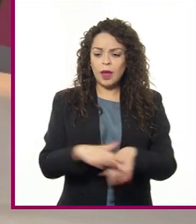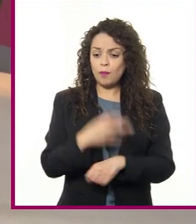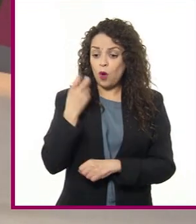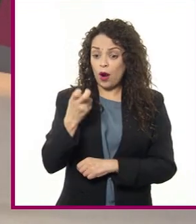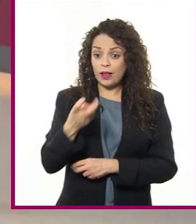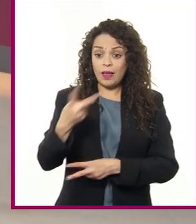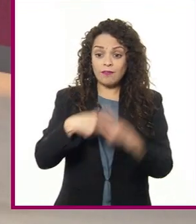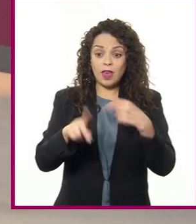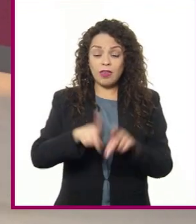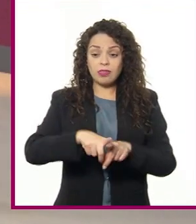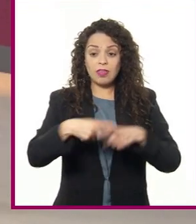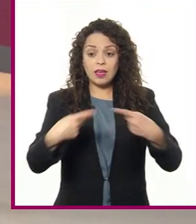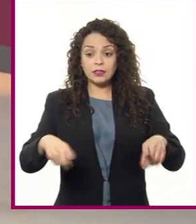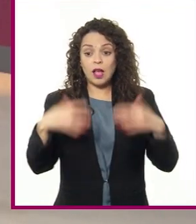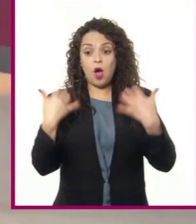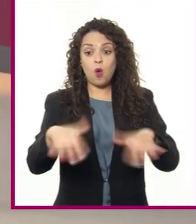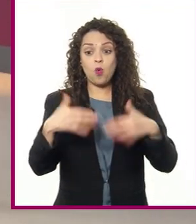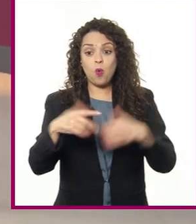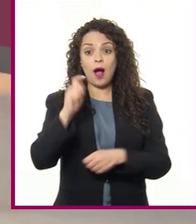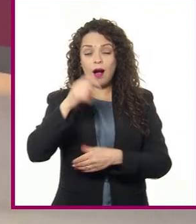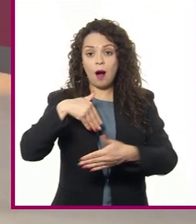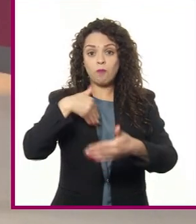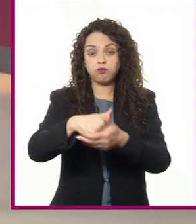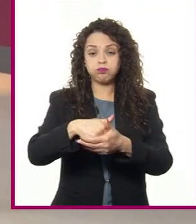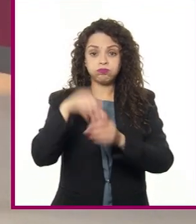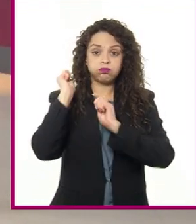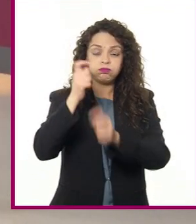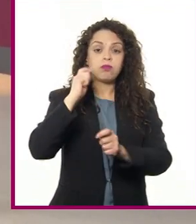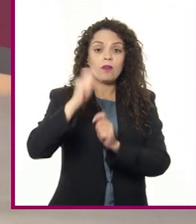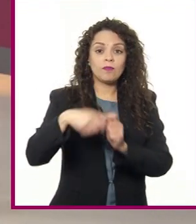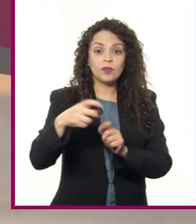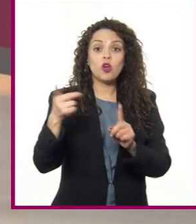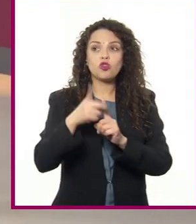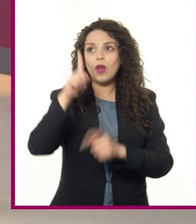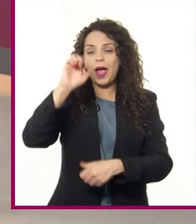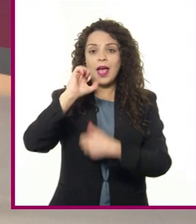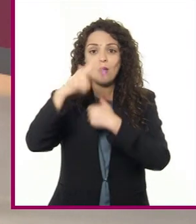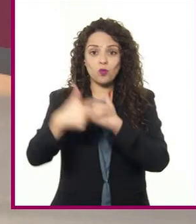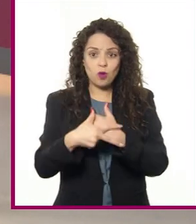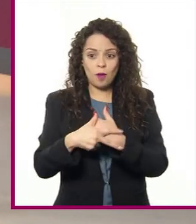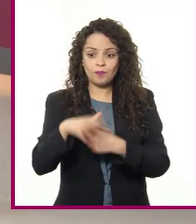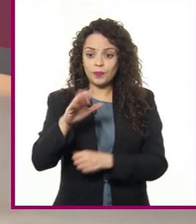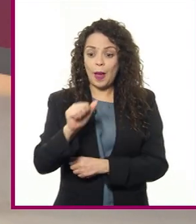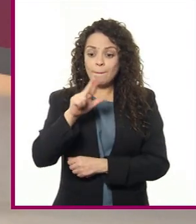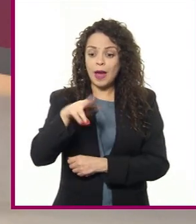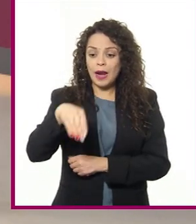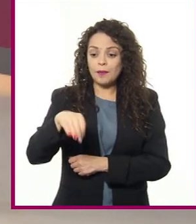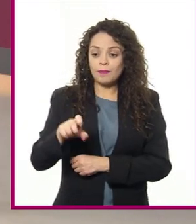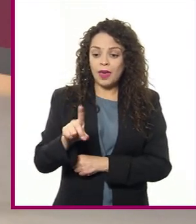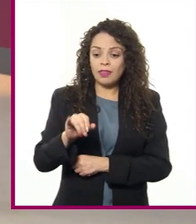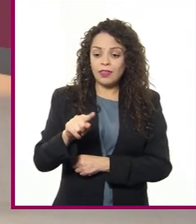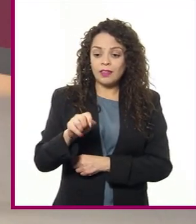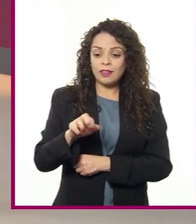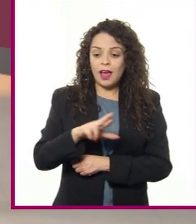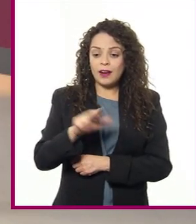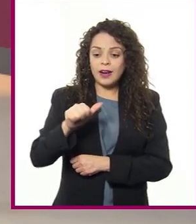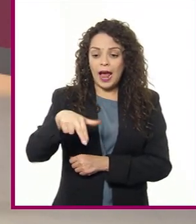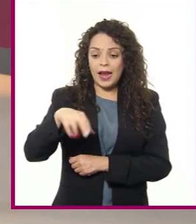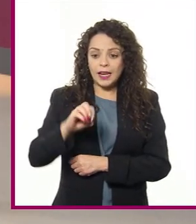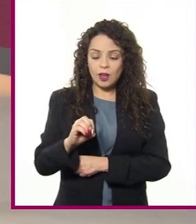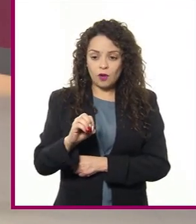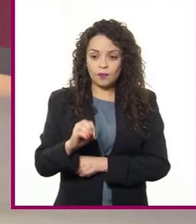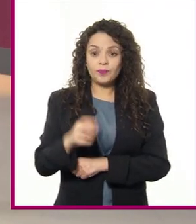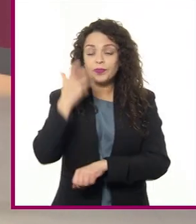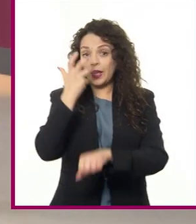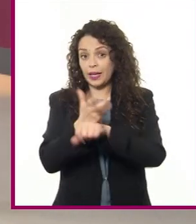al desarrollo de grandes puertos pesqueros en las costas de Europa, en el mar Mediterráneo, en las costas occidentales